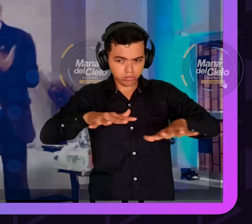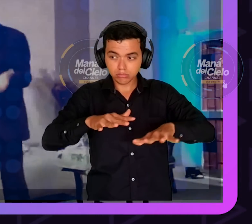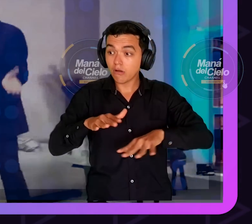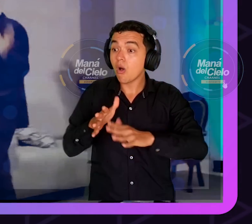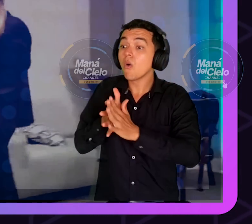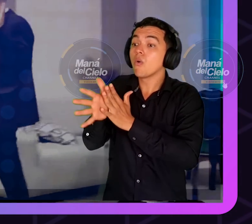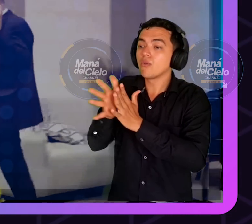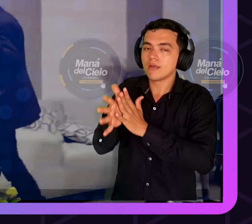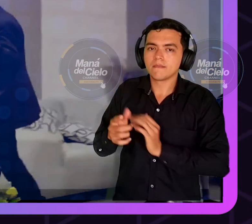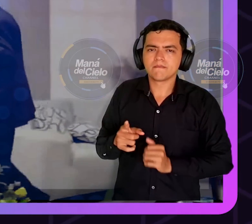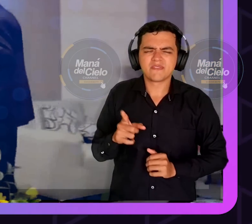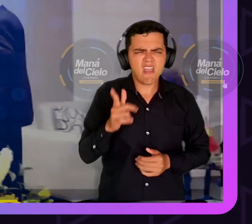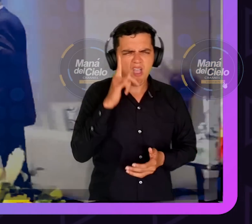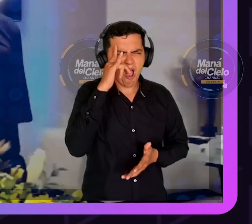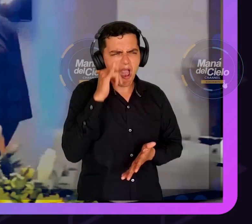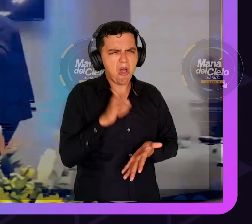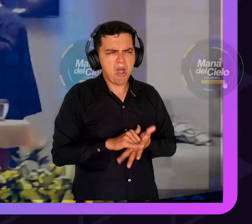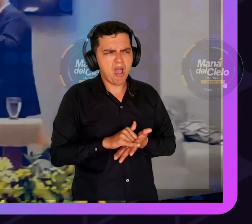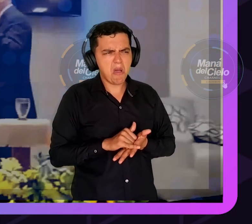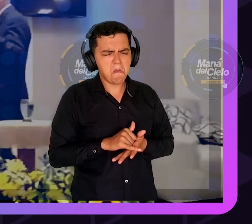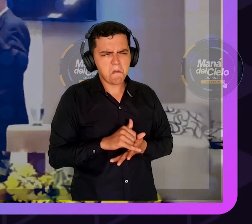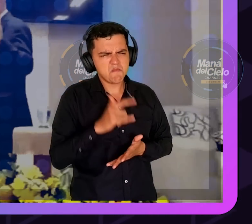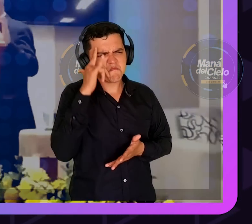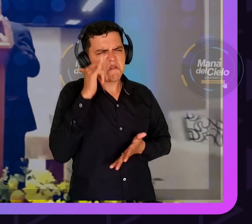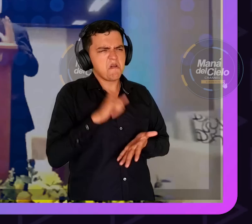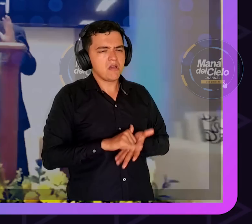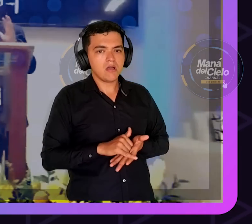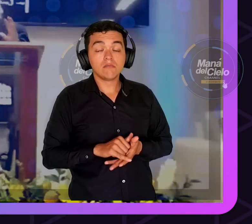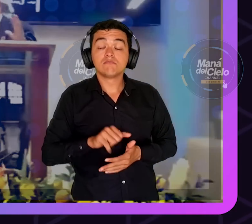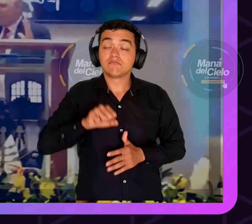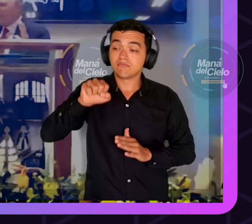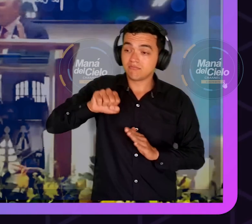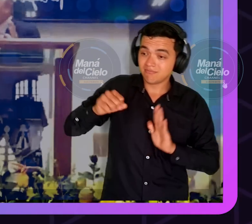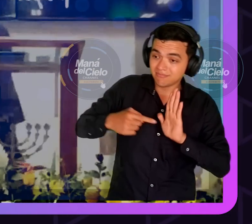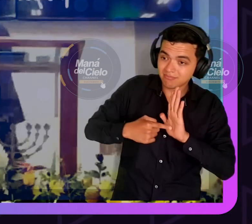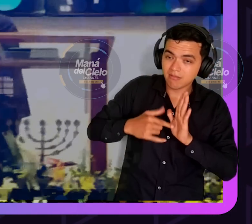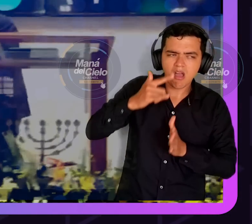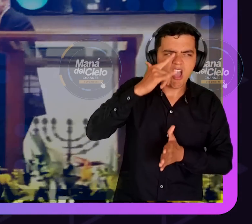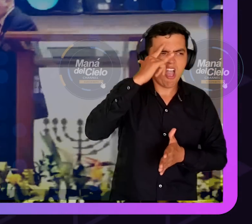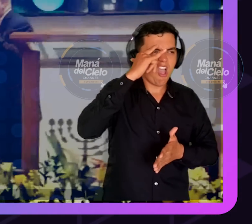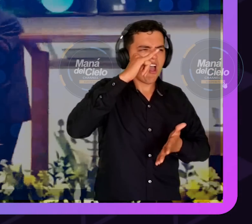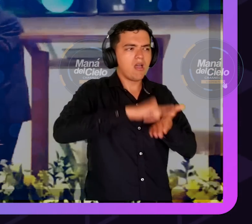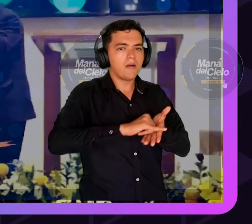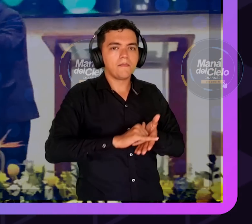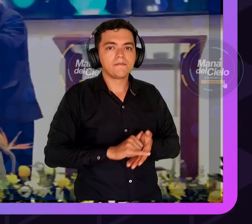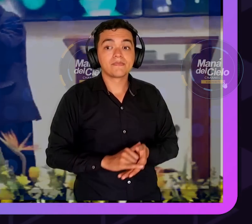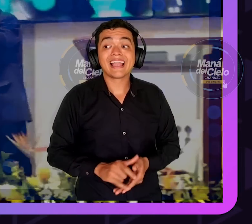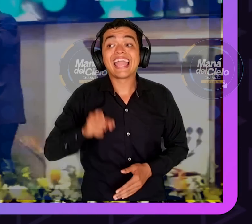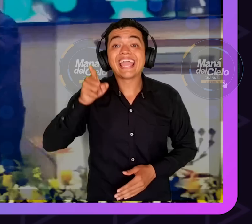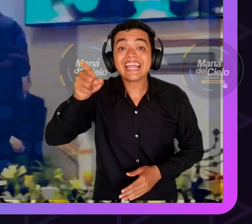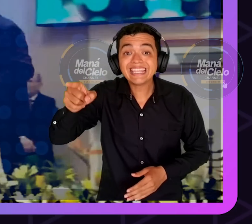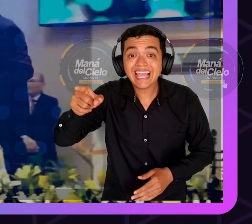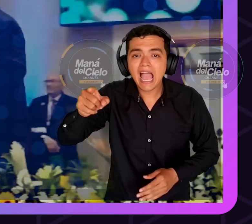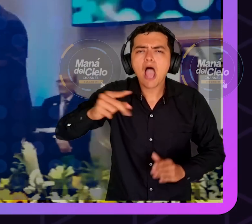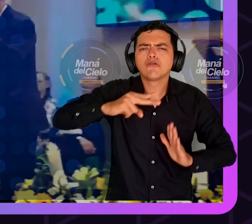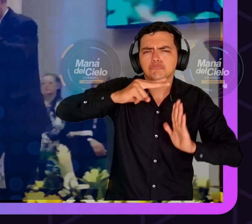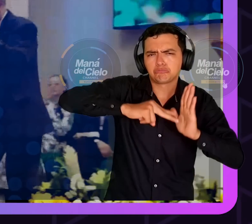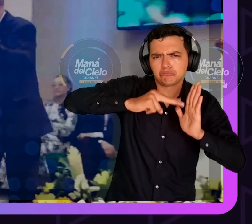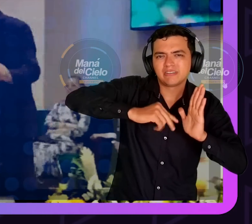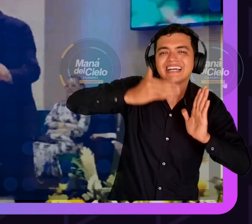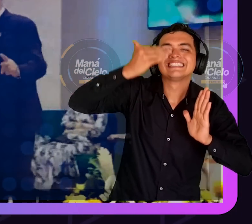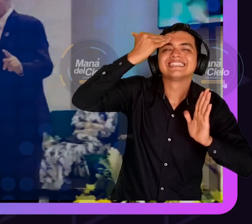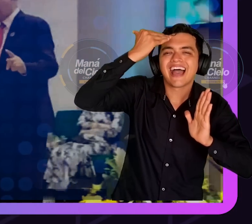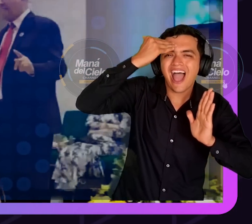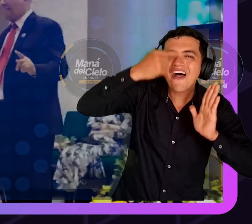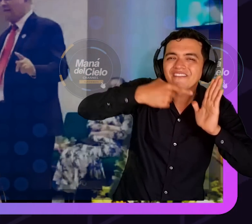comienza. Que no. Y poco a poco me di cuenta que ella no me estaba diciendo que no comenzaba así porque ella no había leído la